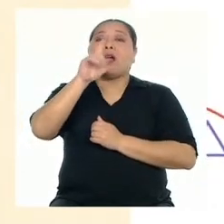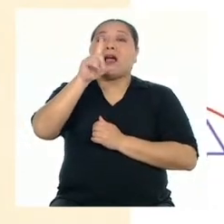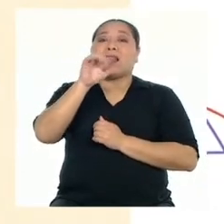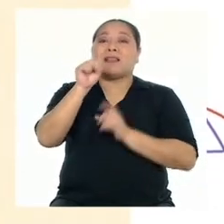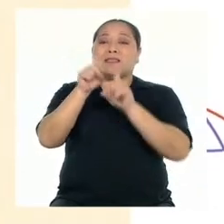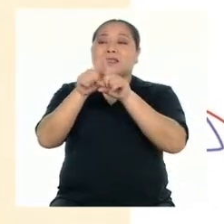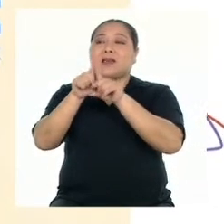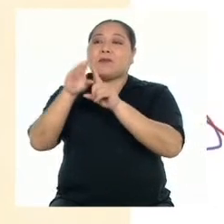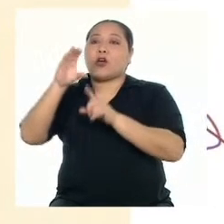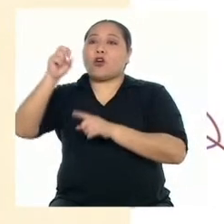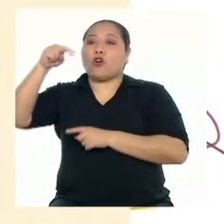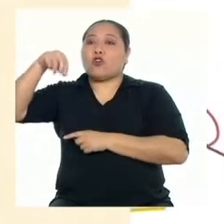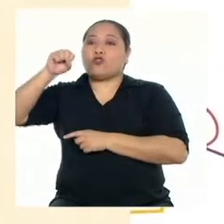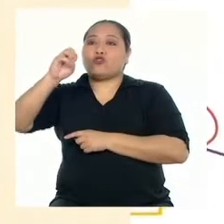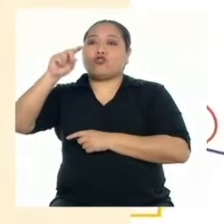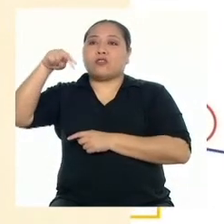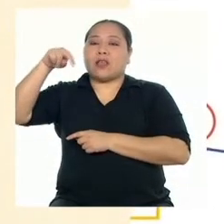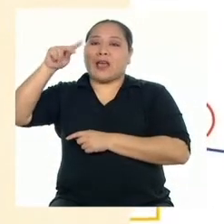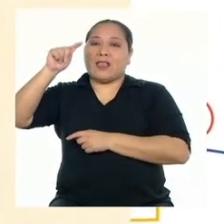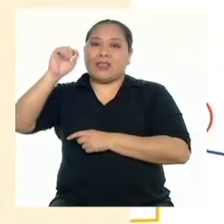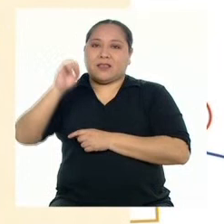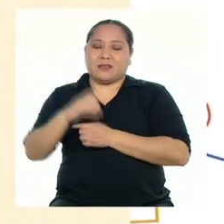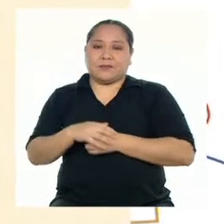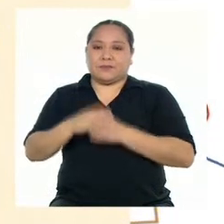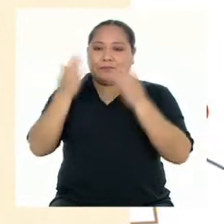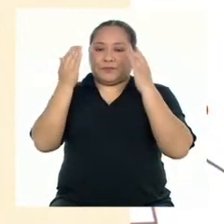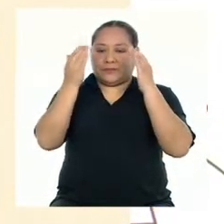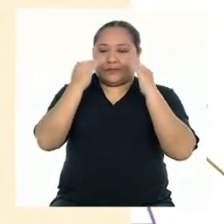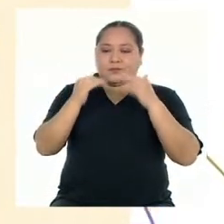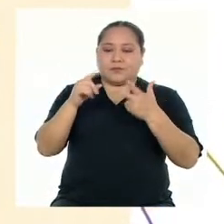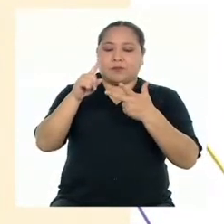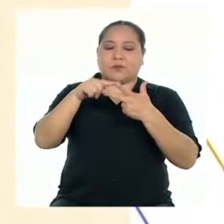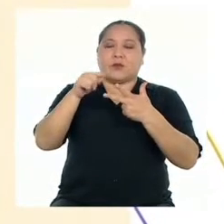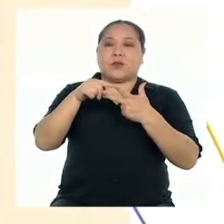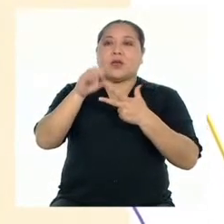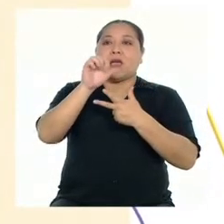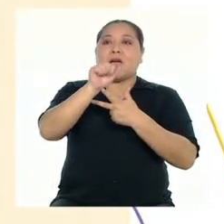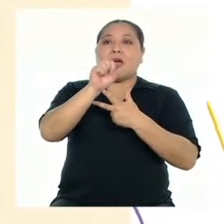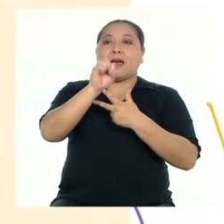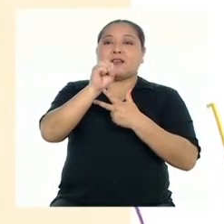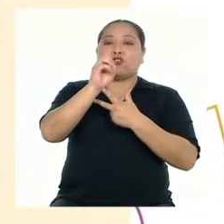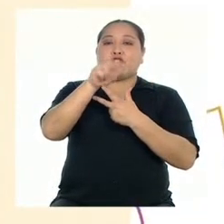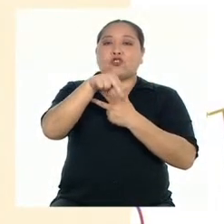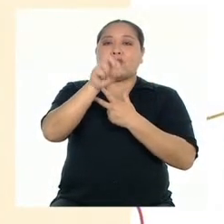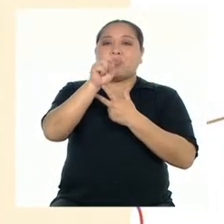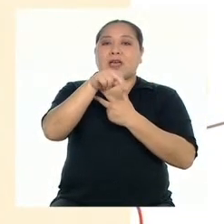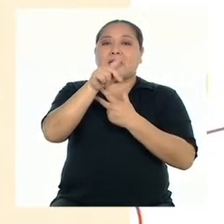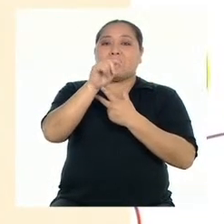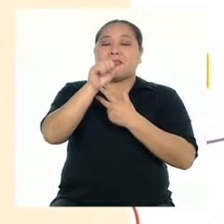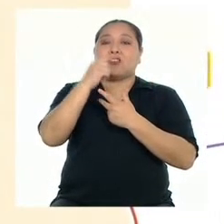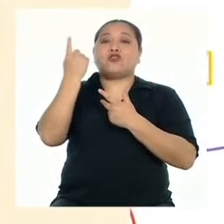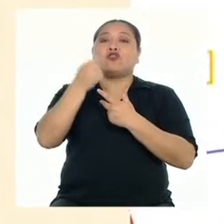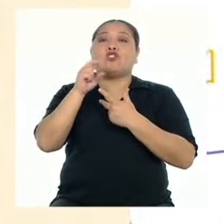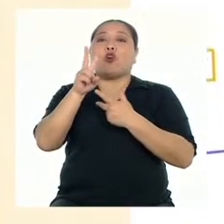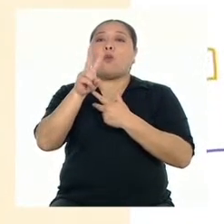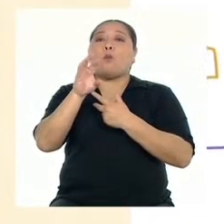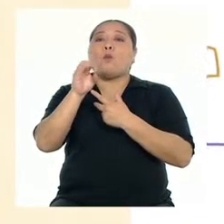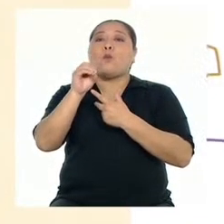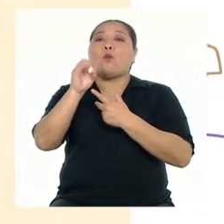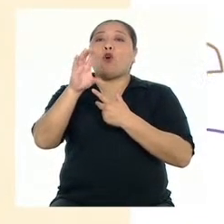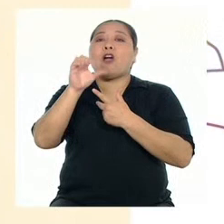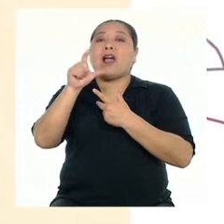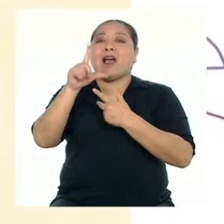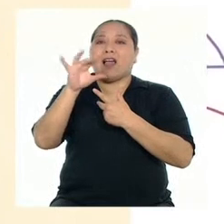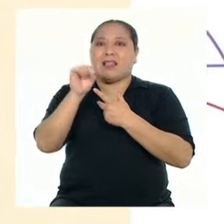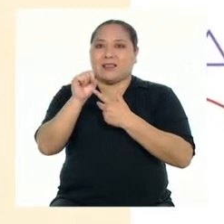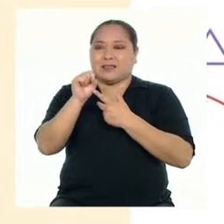consonantes. La rima asonante. Tan solo riman los sonidos vocálicos a partir de la última vocal